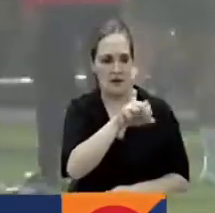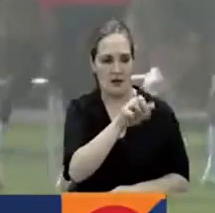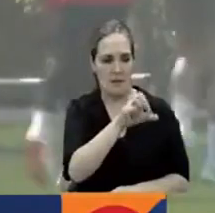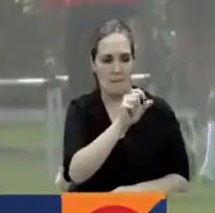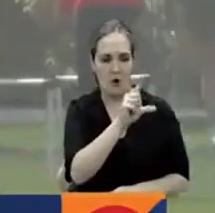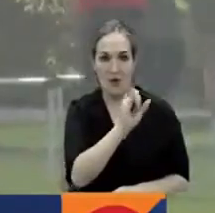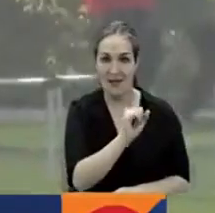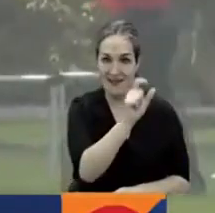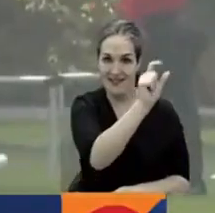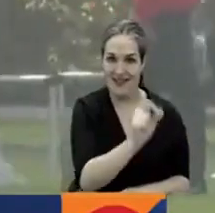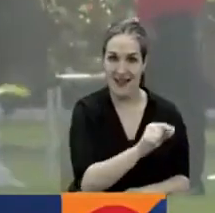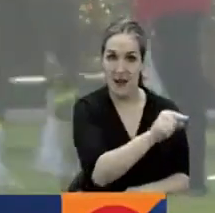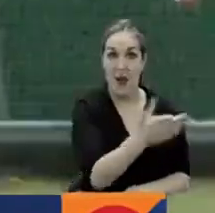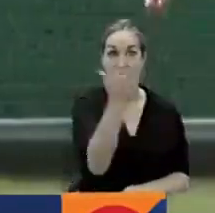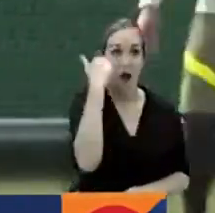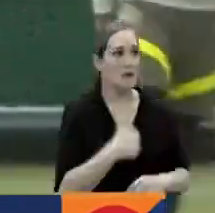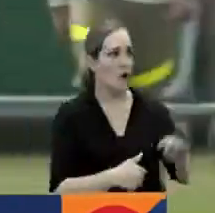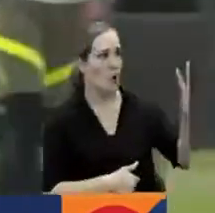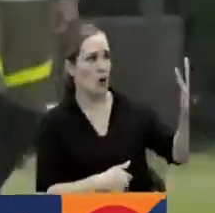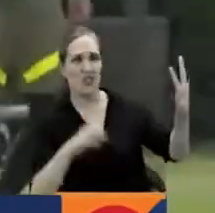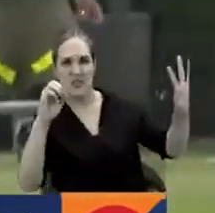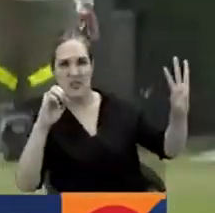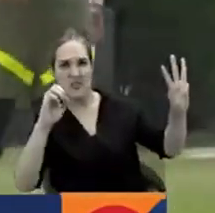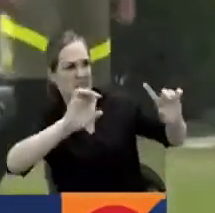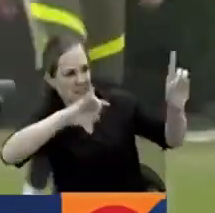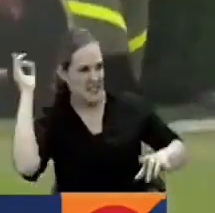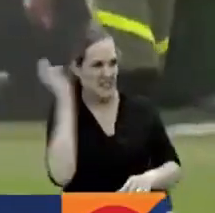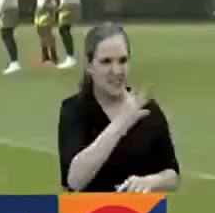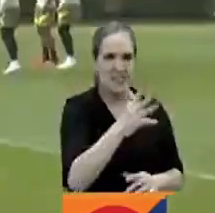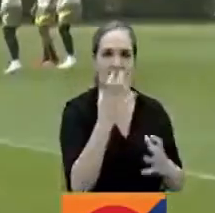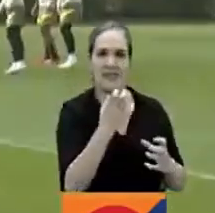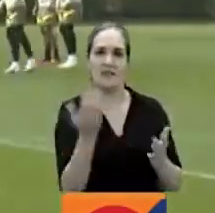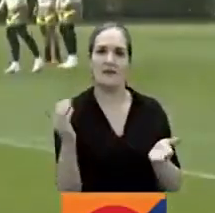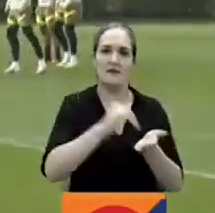goleara por cuatro a cero como visitante esto por la liga italiana.